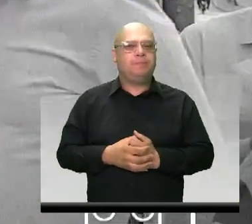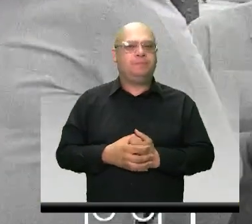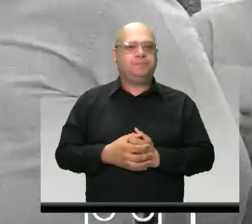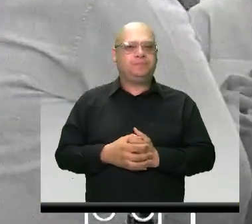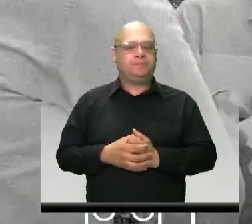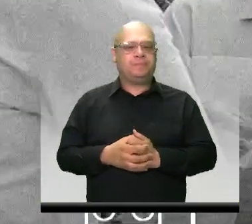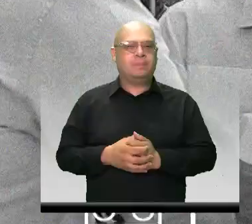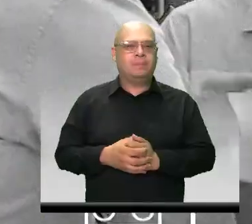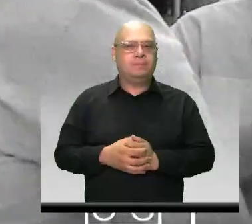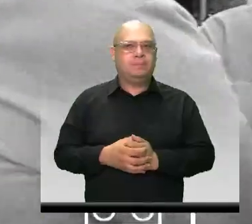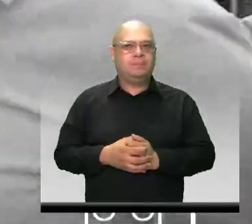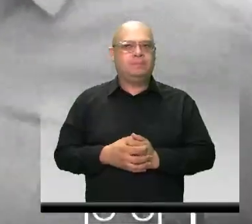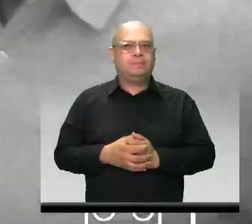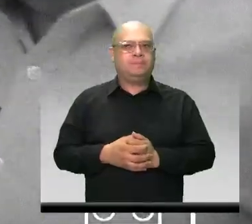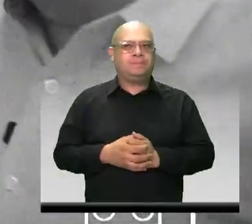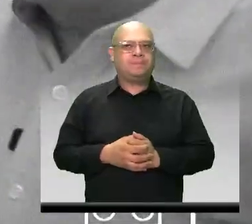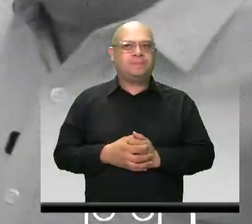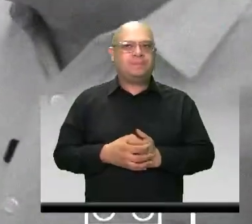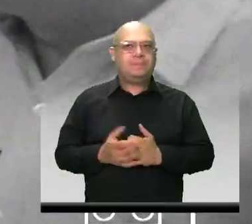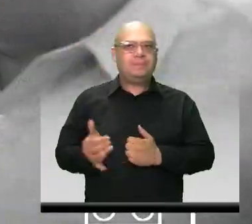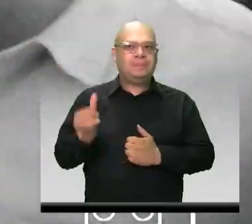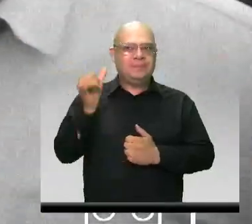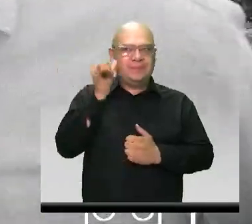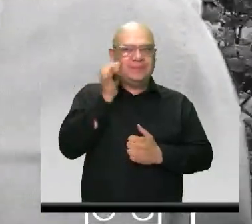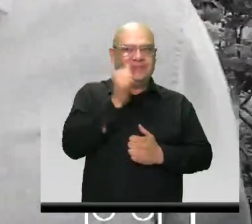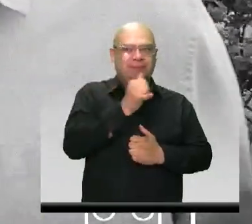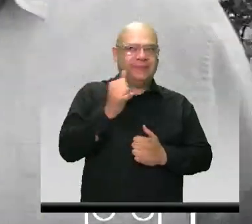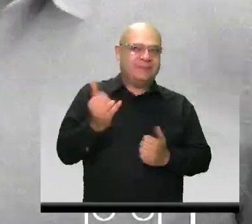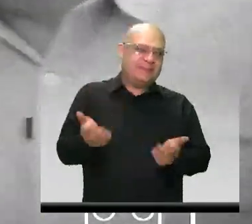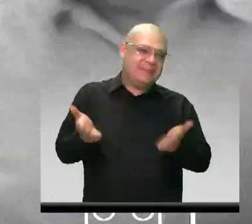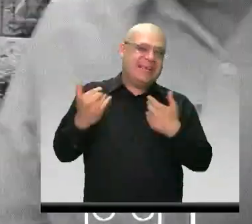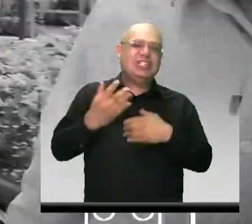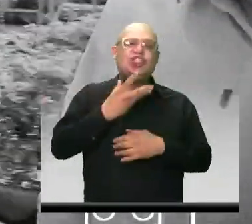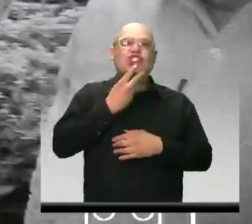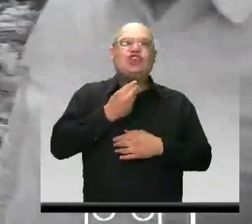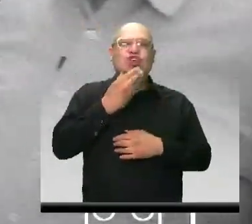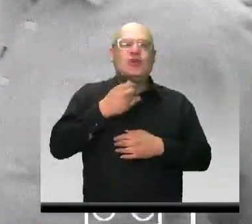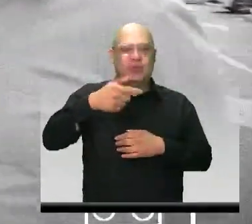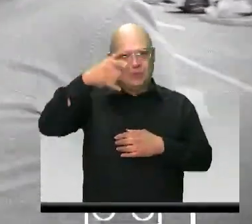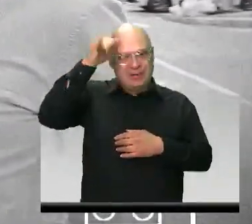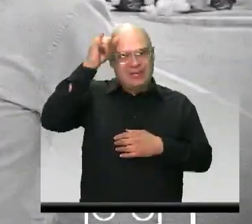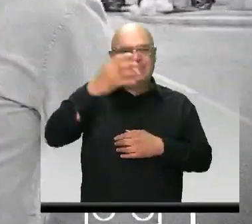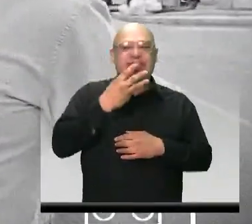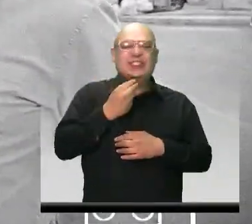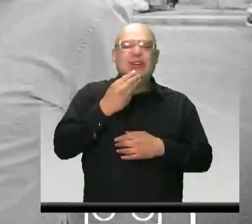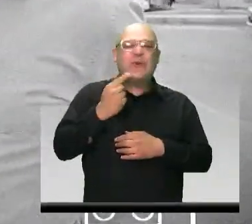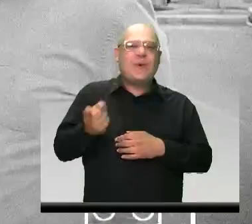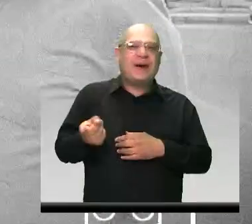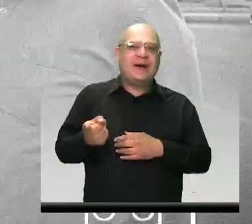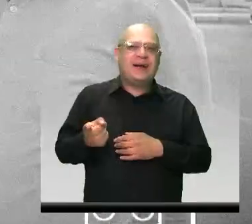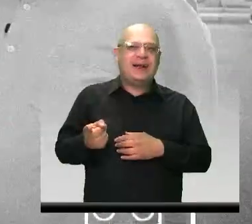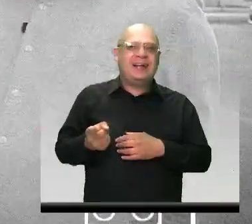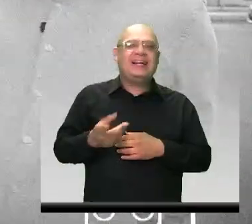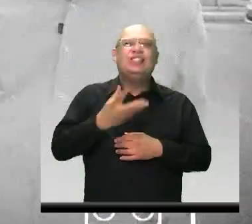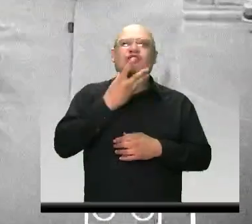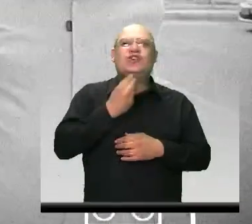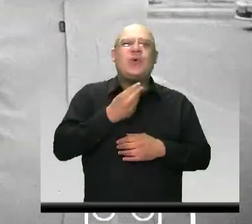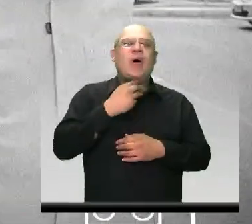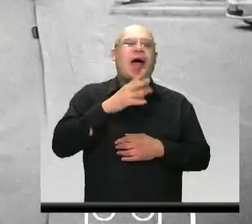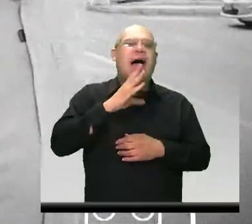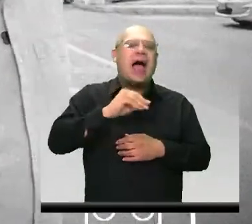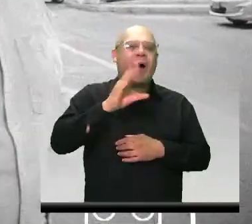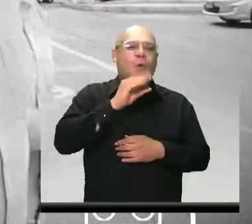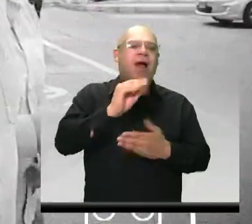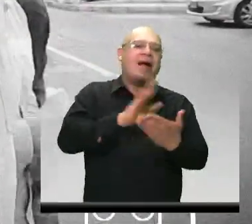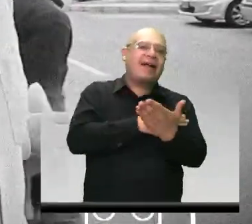¿Qué es el chivo? a quemar dos cámaras? ¿Va a ser famoso el chivo? ¿El chivo nos va a ser famoso? Es el único chivo que habla, canta, trova,